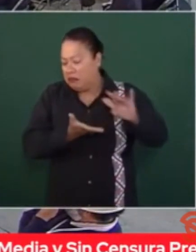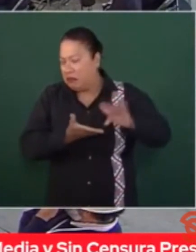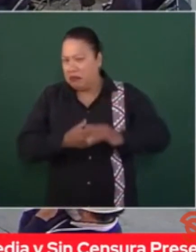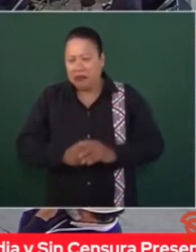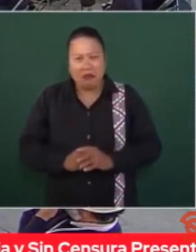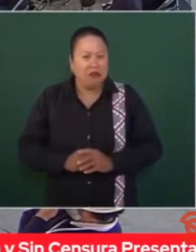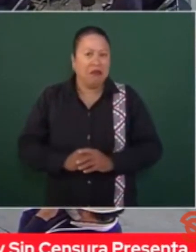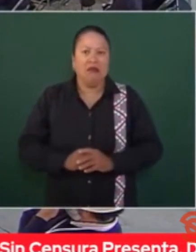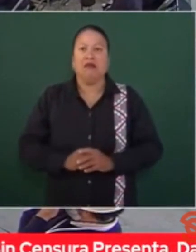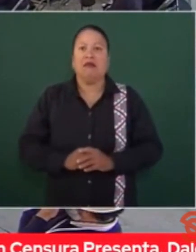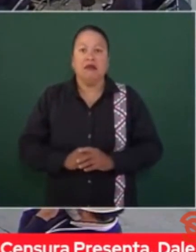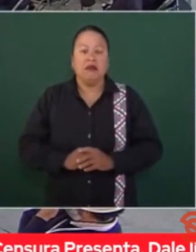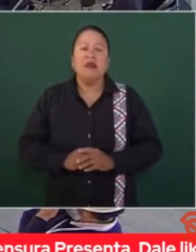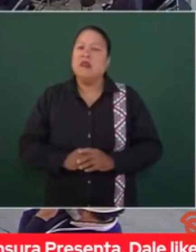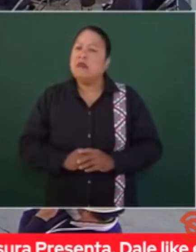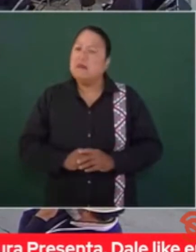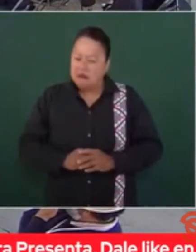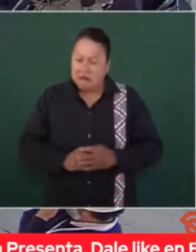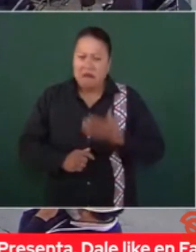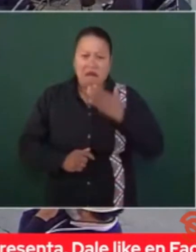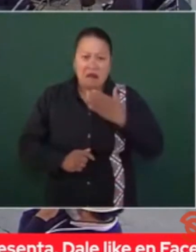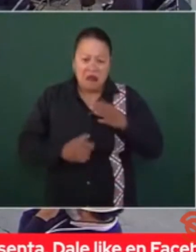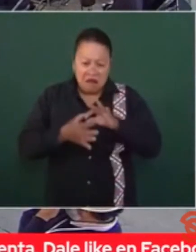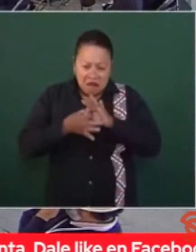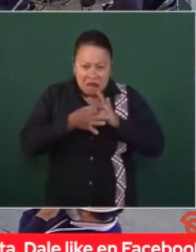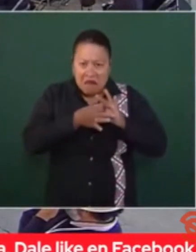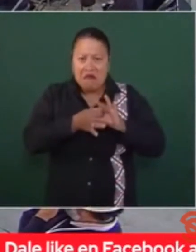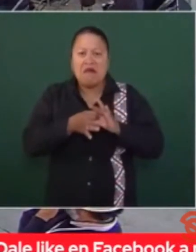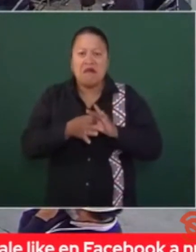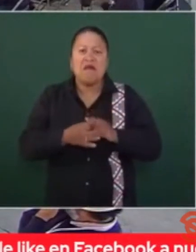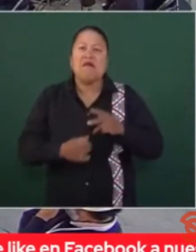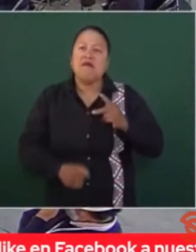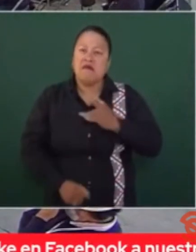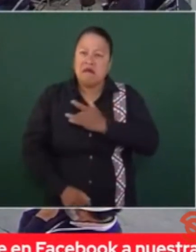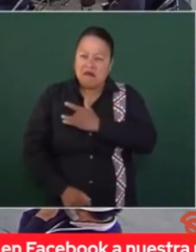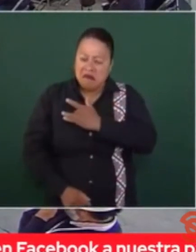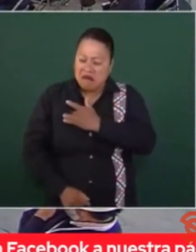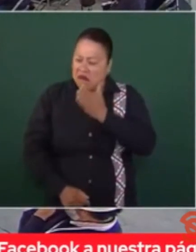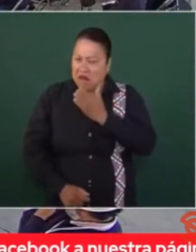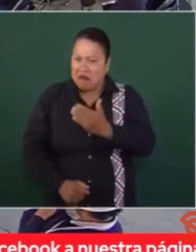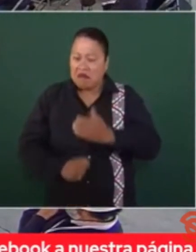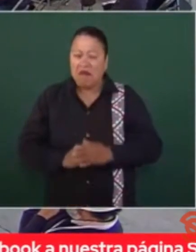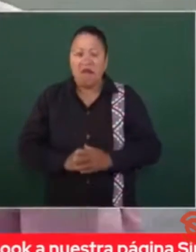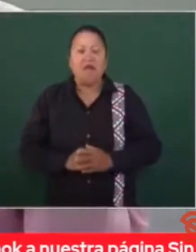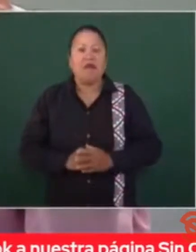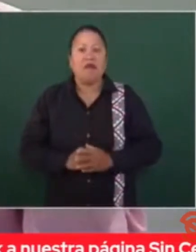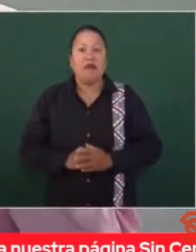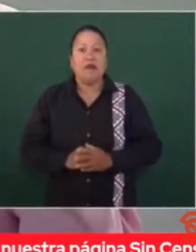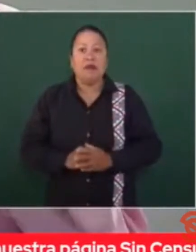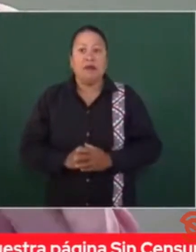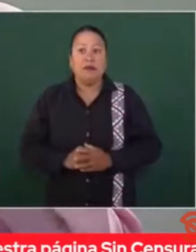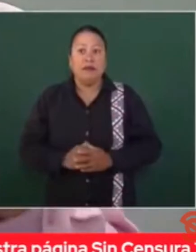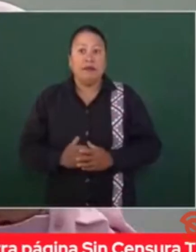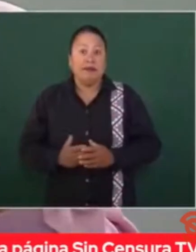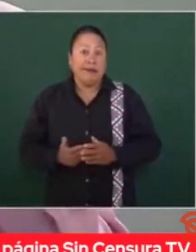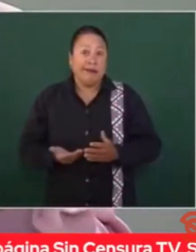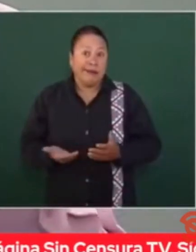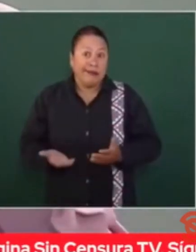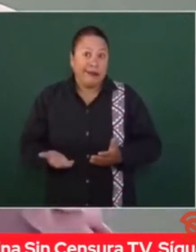solidaridad, con buenos sentimientos. Porque hay veces